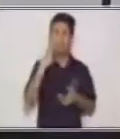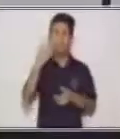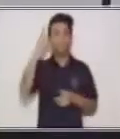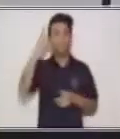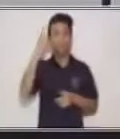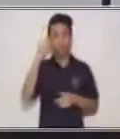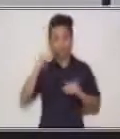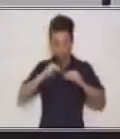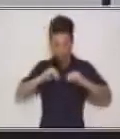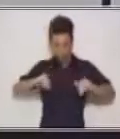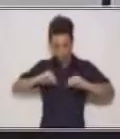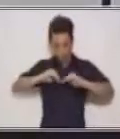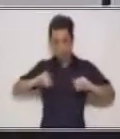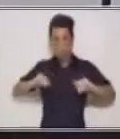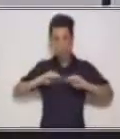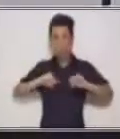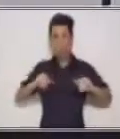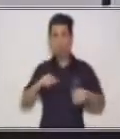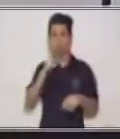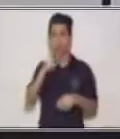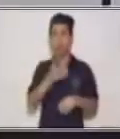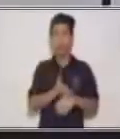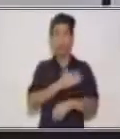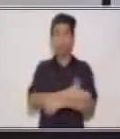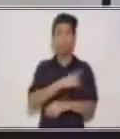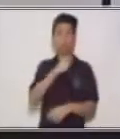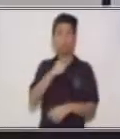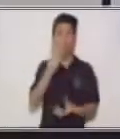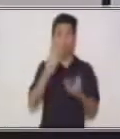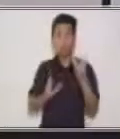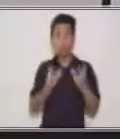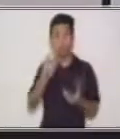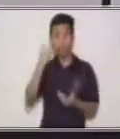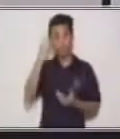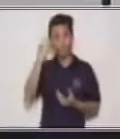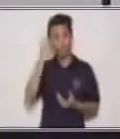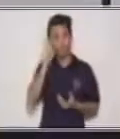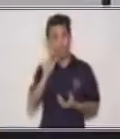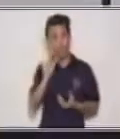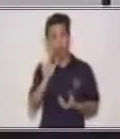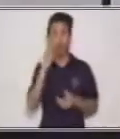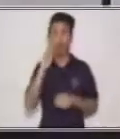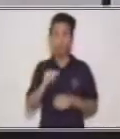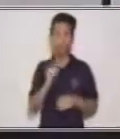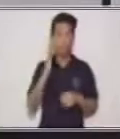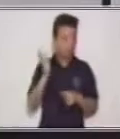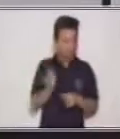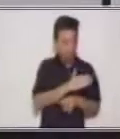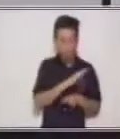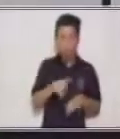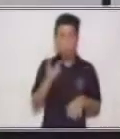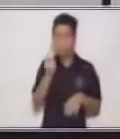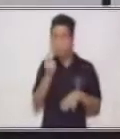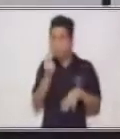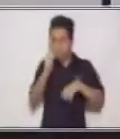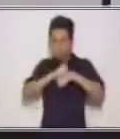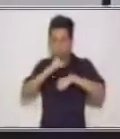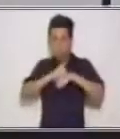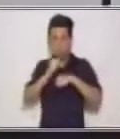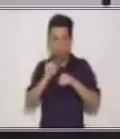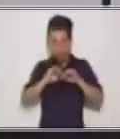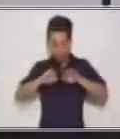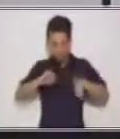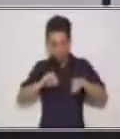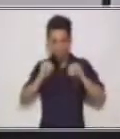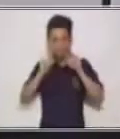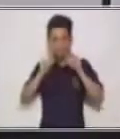Porque tú sabes que antes de limpiar un frijol, de cocinar el frijol, hay que limpiarlo. Porque a veces trae piedritas, trae tierrita. Entonces, los niños también están